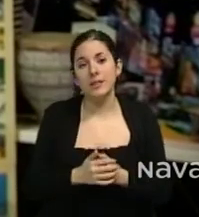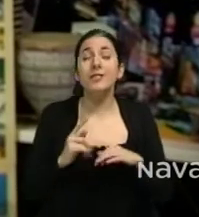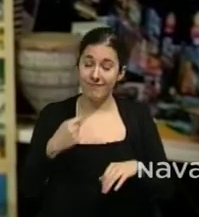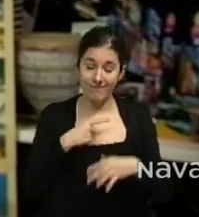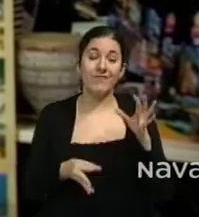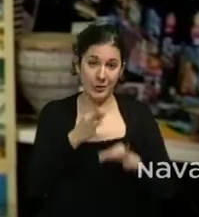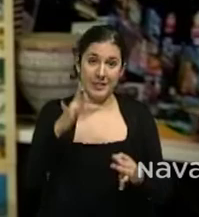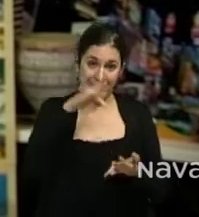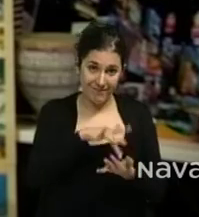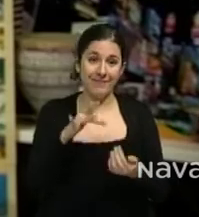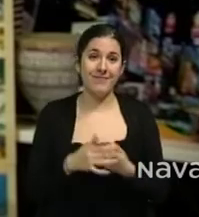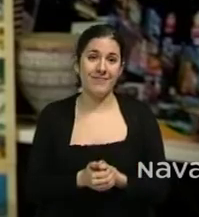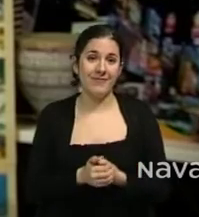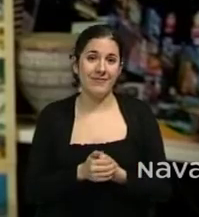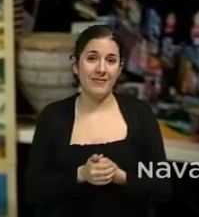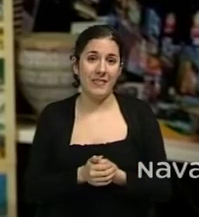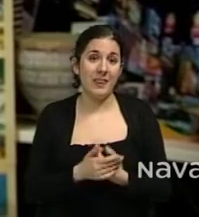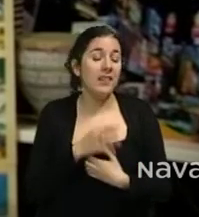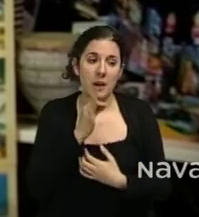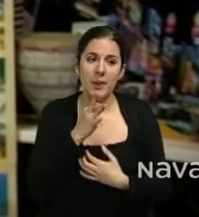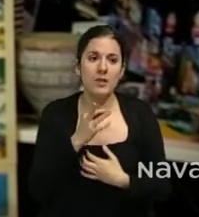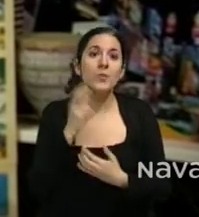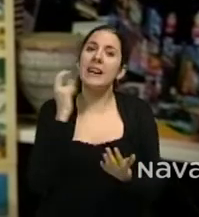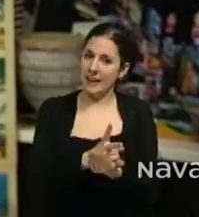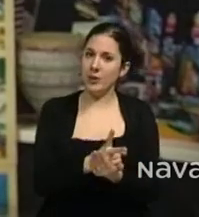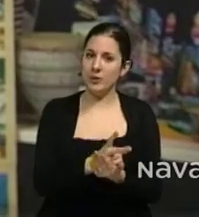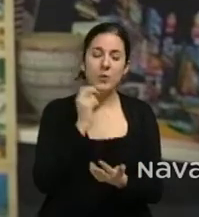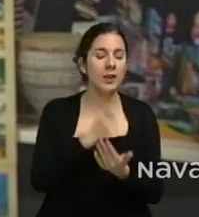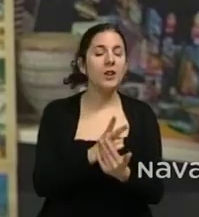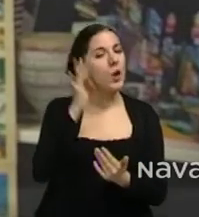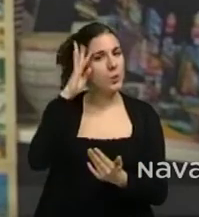suerte y la verdad que es un reto, es una ilusión.